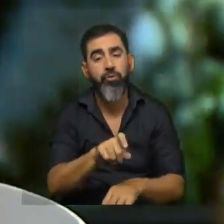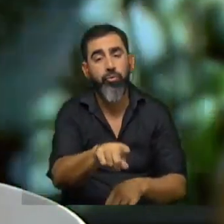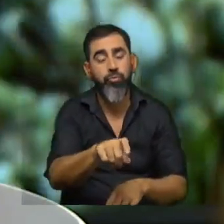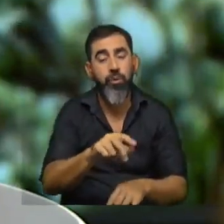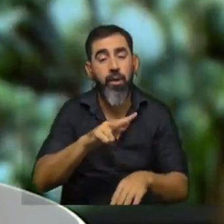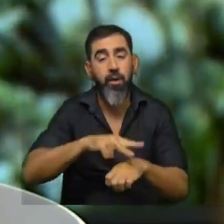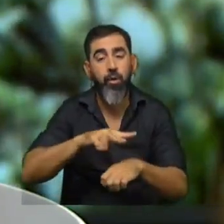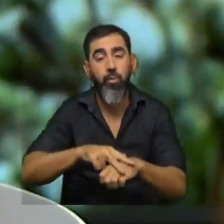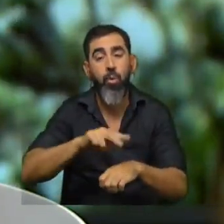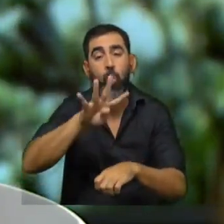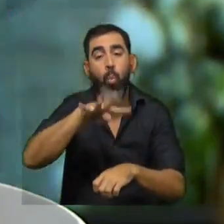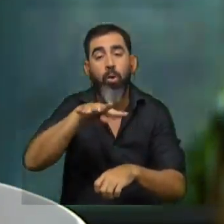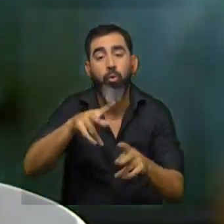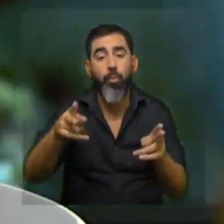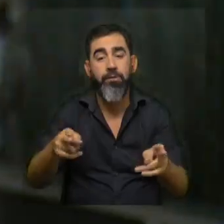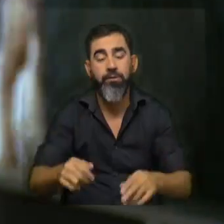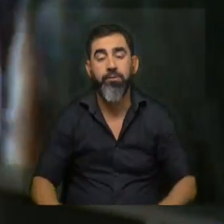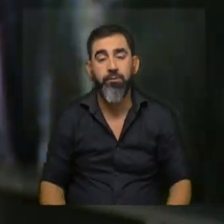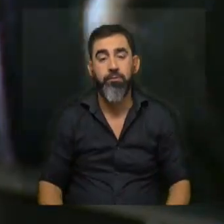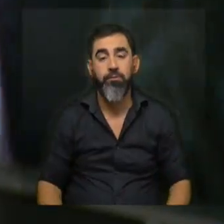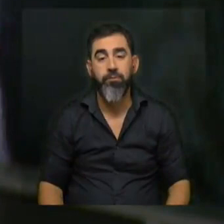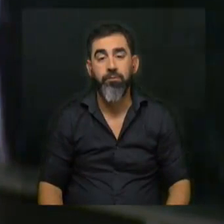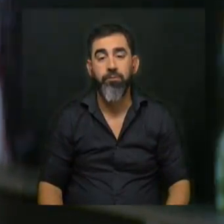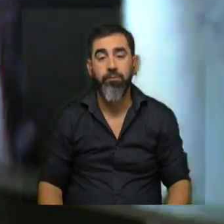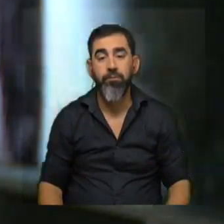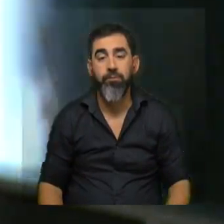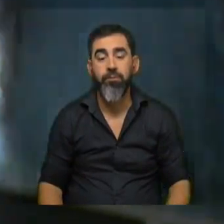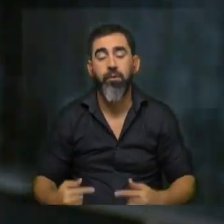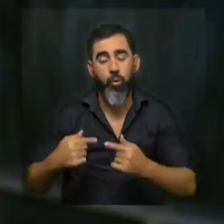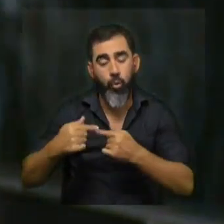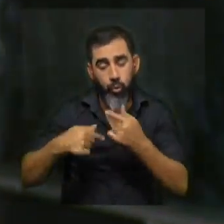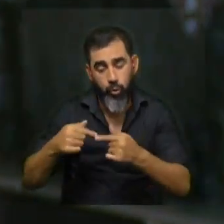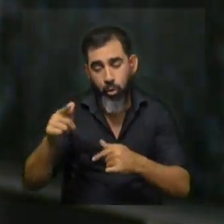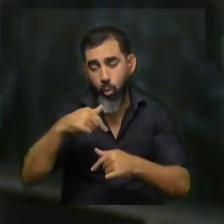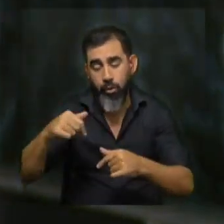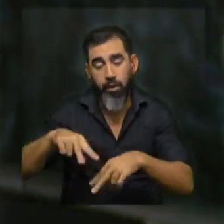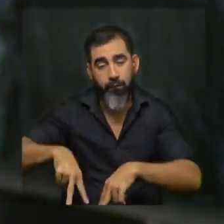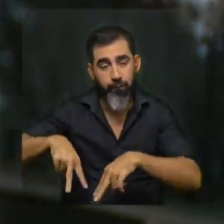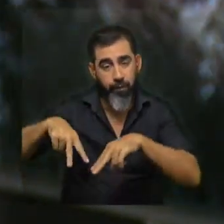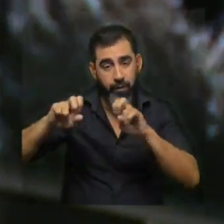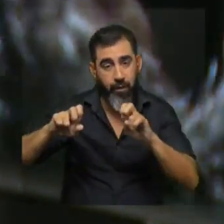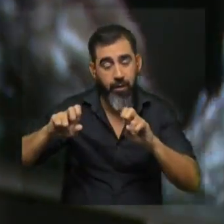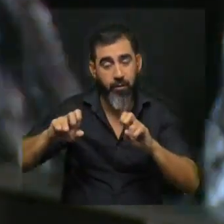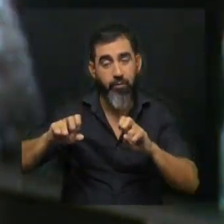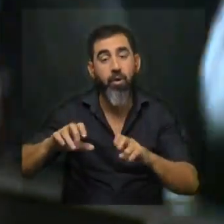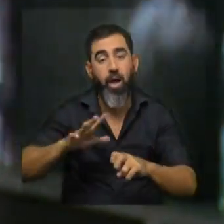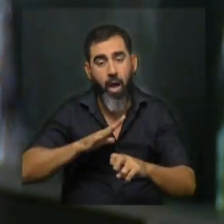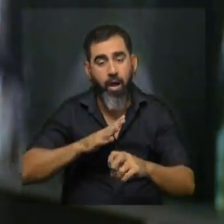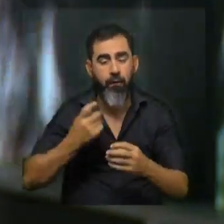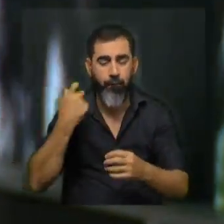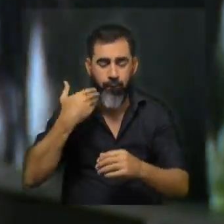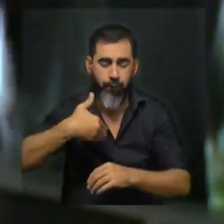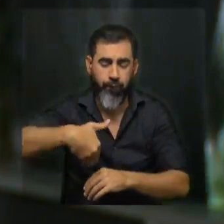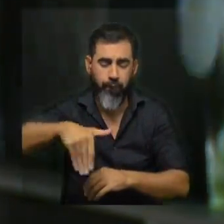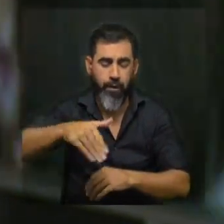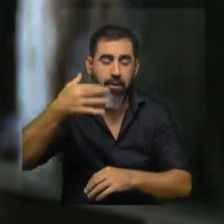recomendable son cada cuatro meses Florencia Barrios esto sí ustedes van a seguir trabajando tienen como ya dijiste mucho por delante